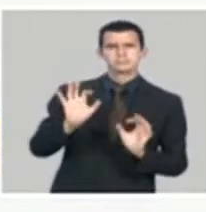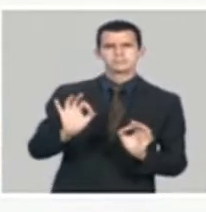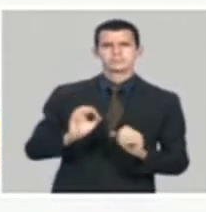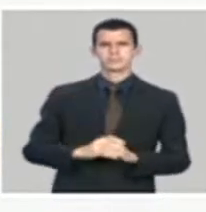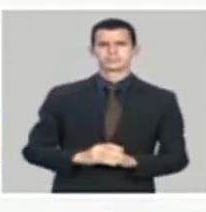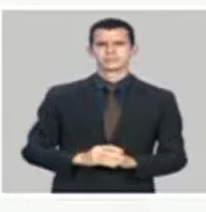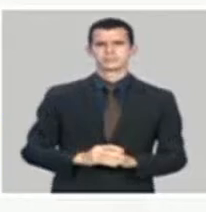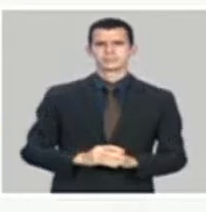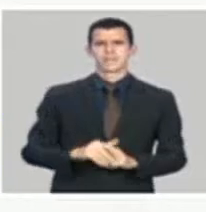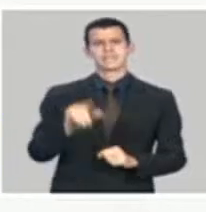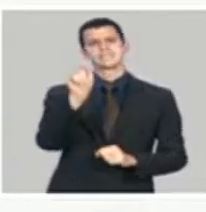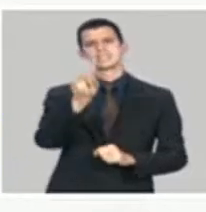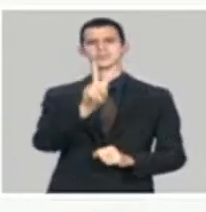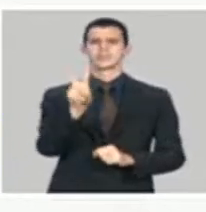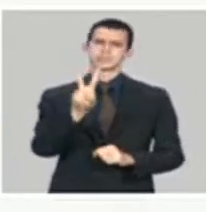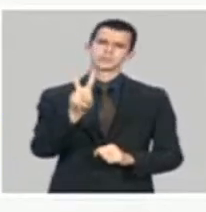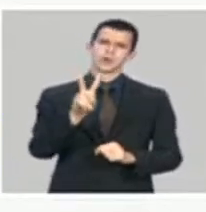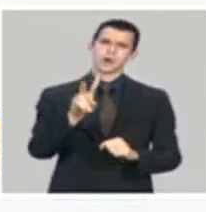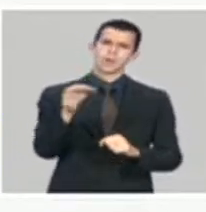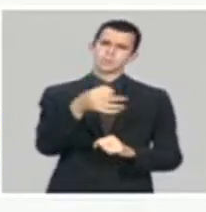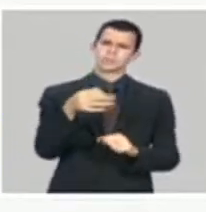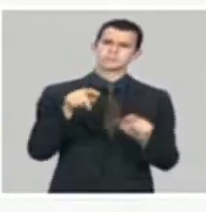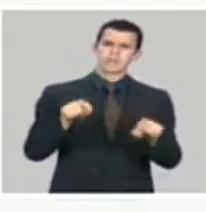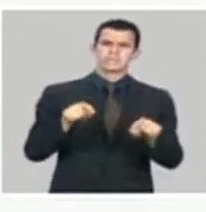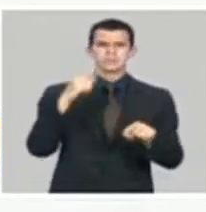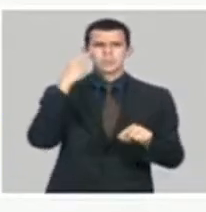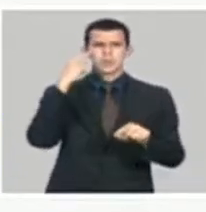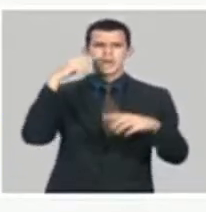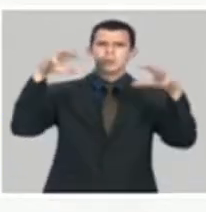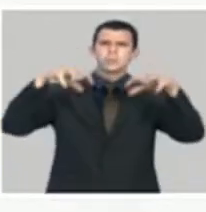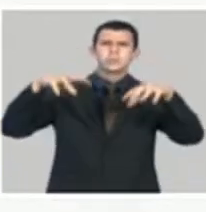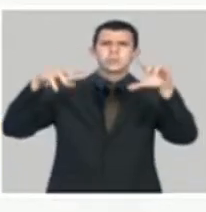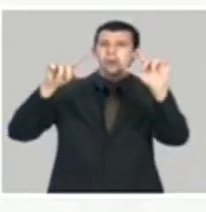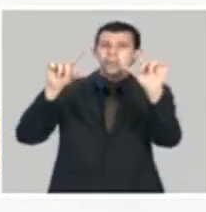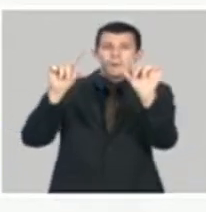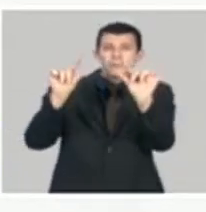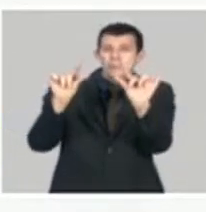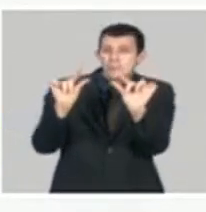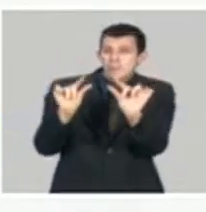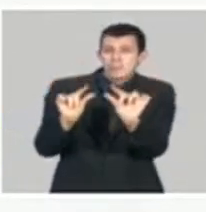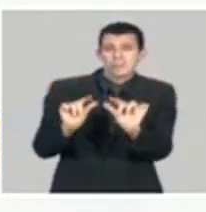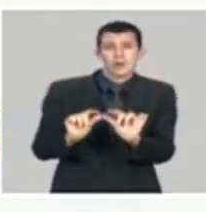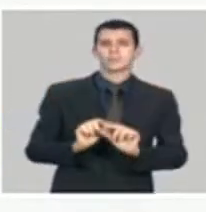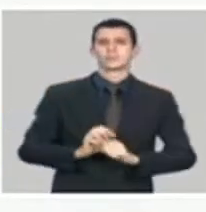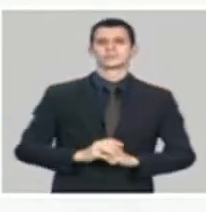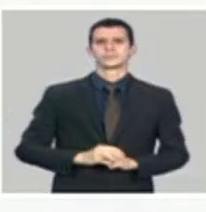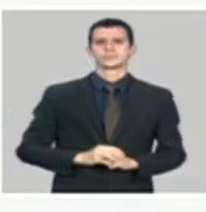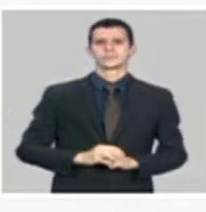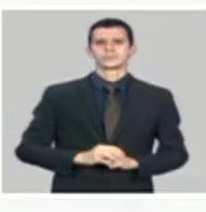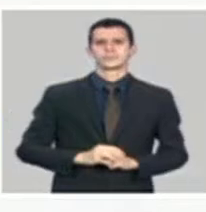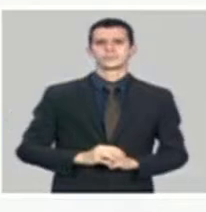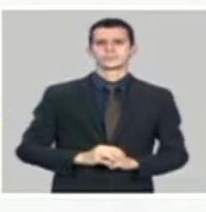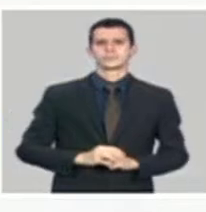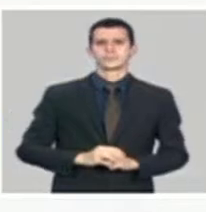municipios con categoría seca. De ellos, 47 moderadas,